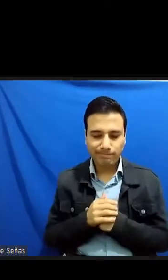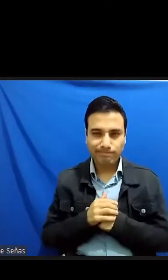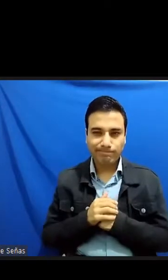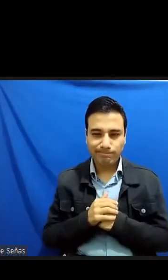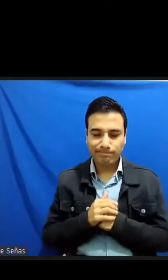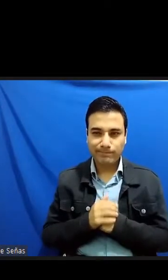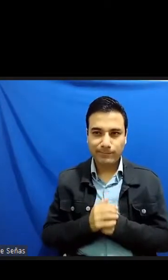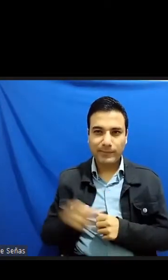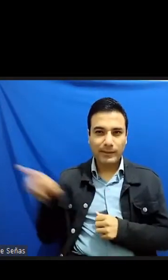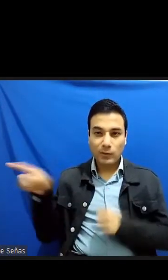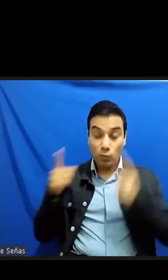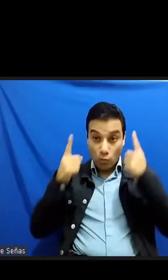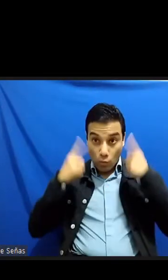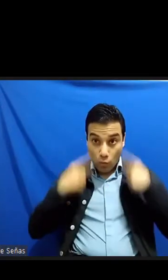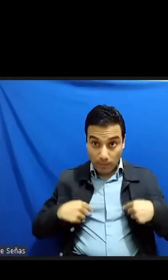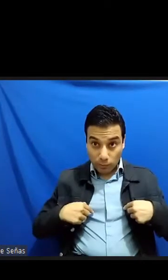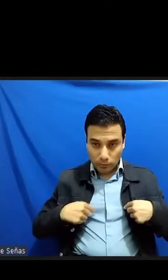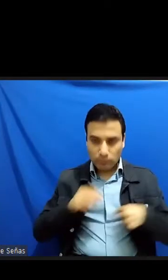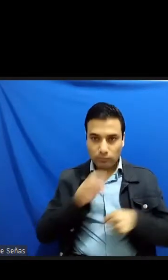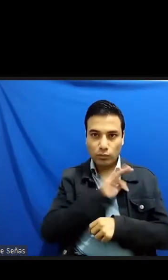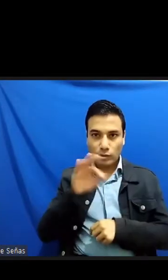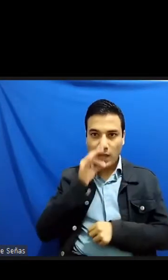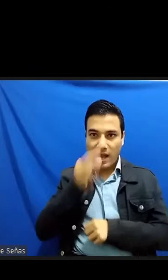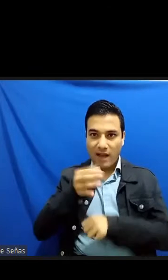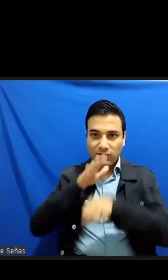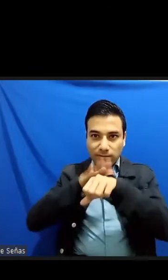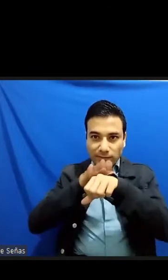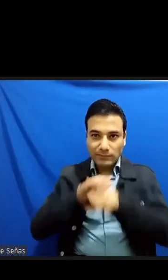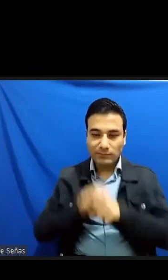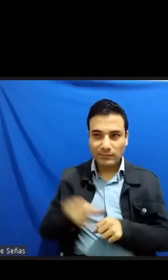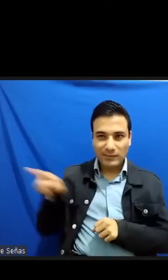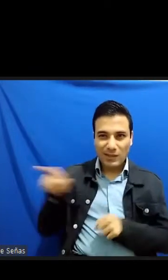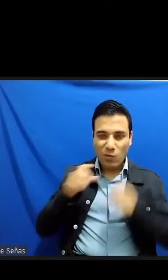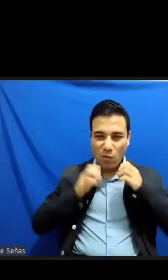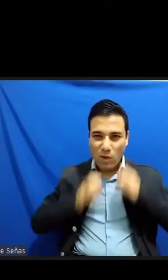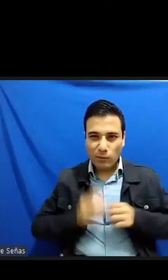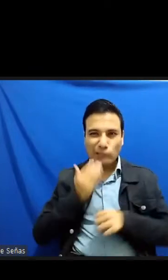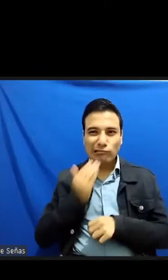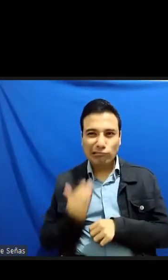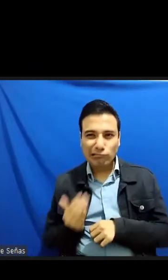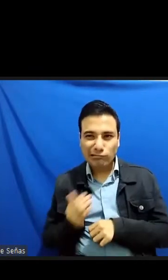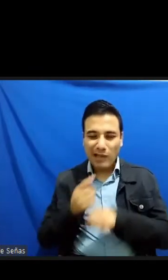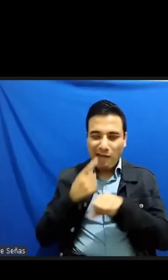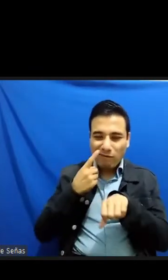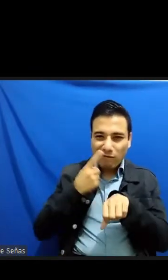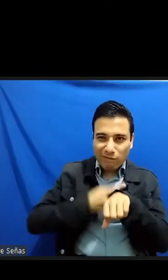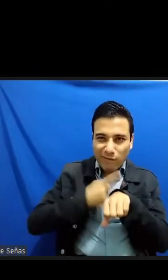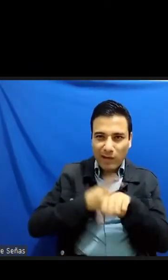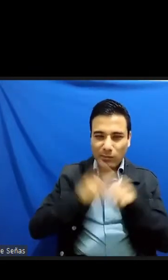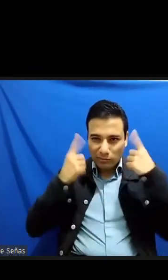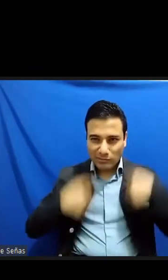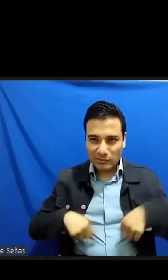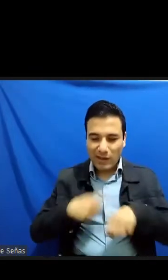de advertencia lo deforme lo enfermo tanto físico como mental lo no